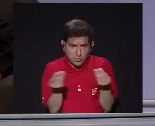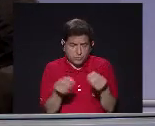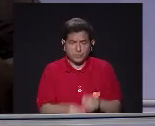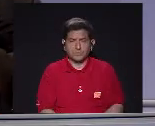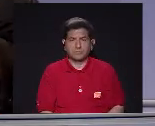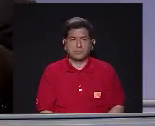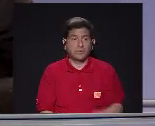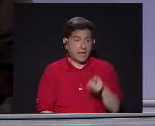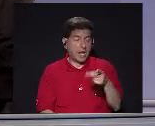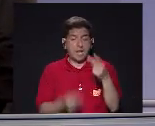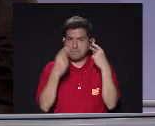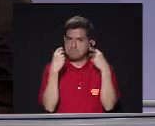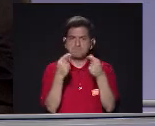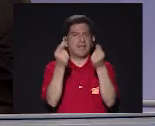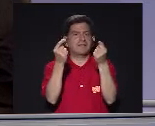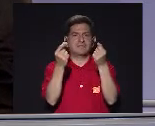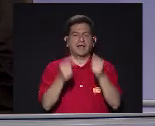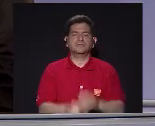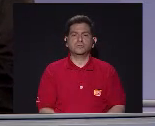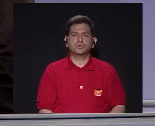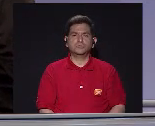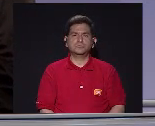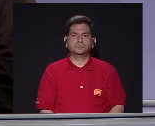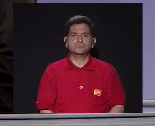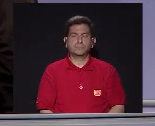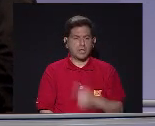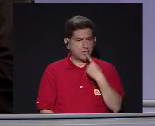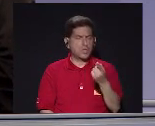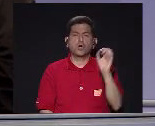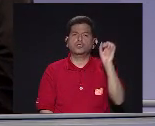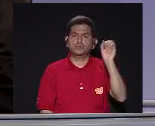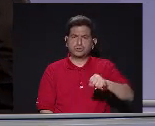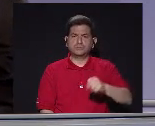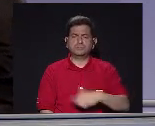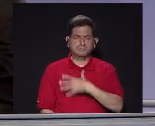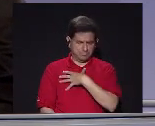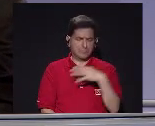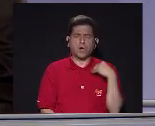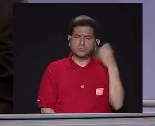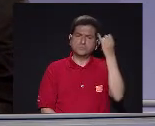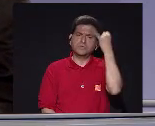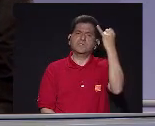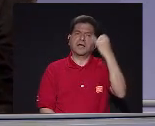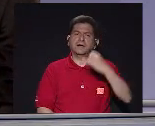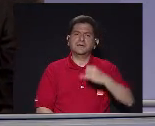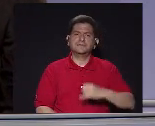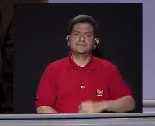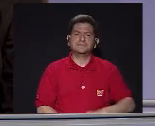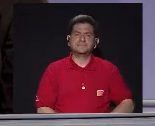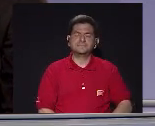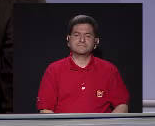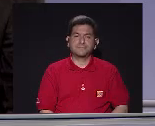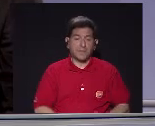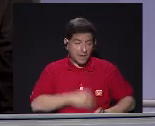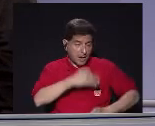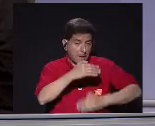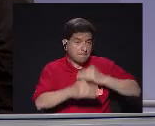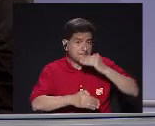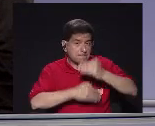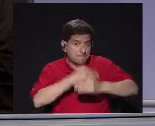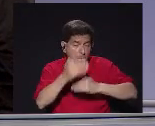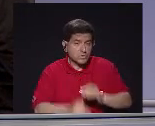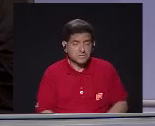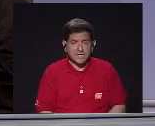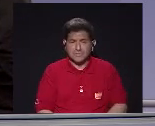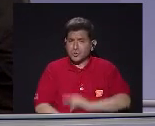Y él Inmediatamente Saltó A decir que sí Le encantó la idea El proceso Fue